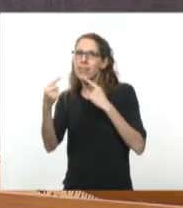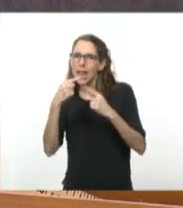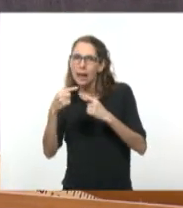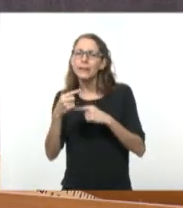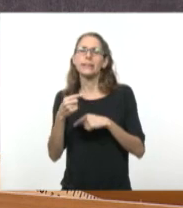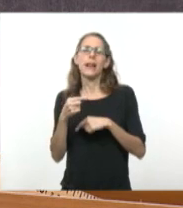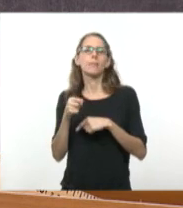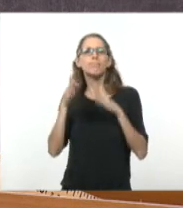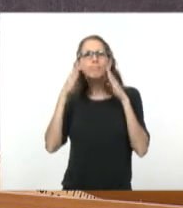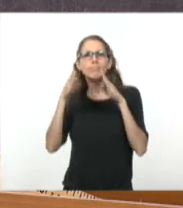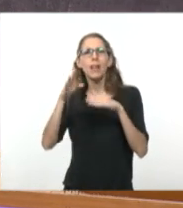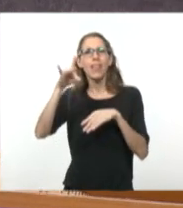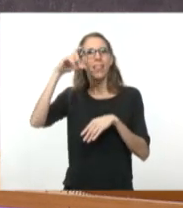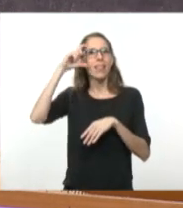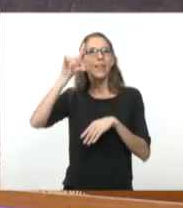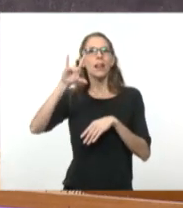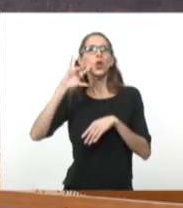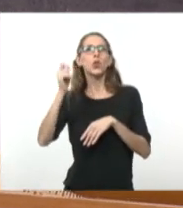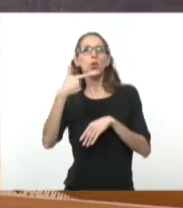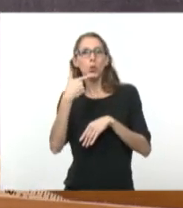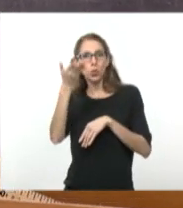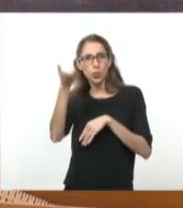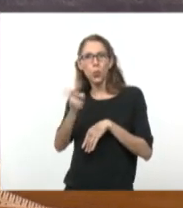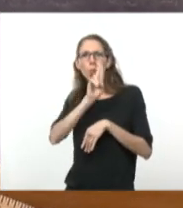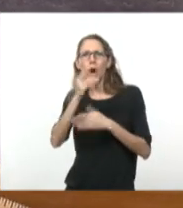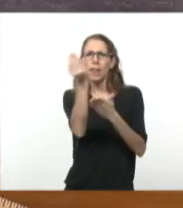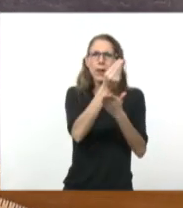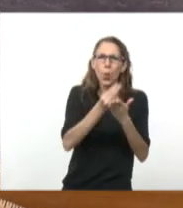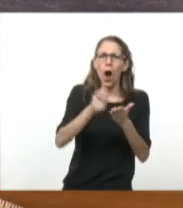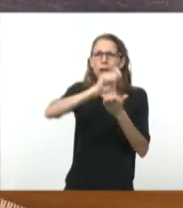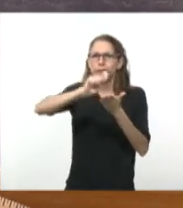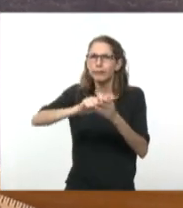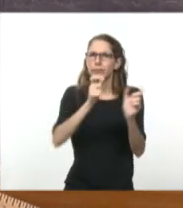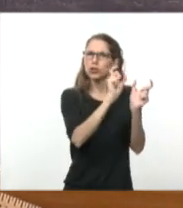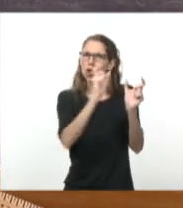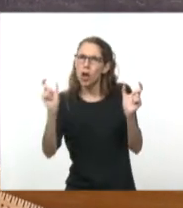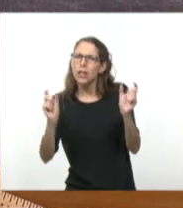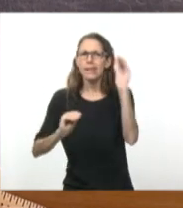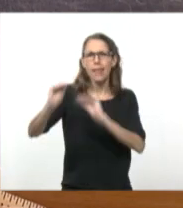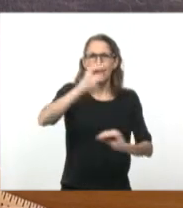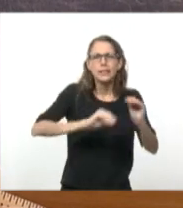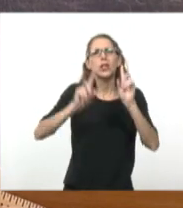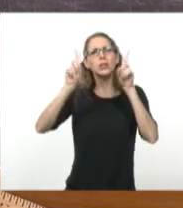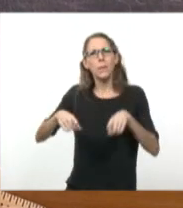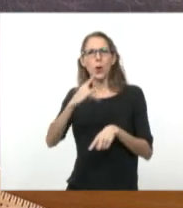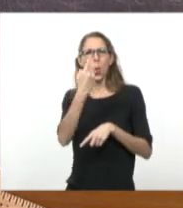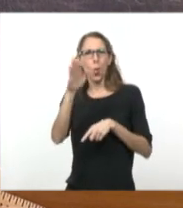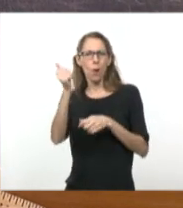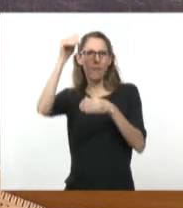entrevistar a Delius, autora de historietas, dibujante, diseñadora gráfica y docente de la Universidad de Buenos Aires.